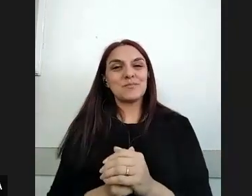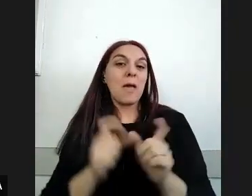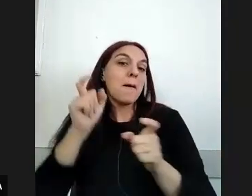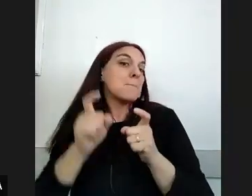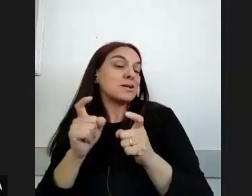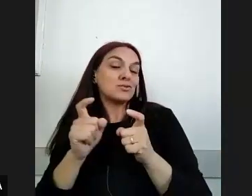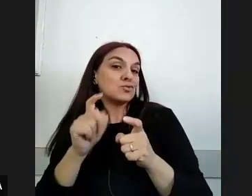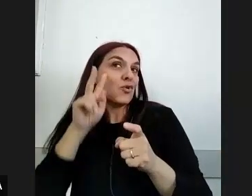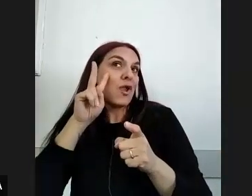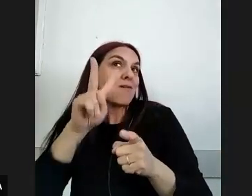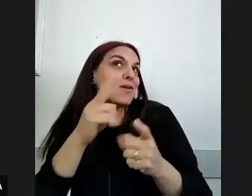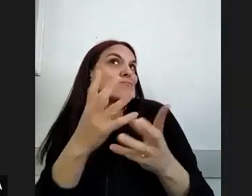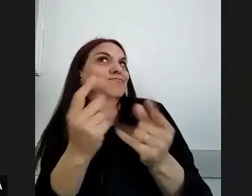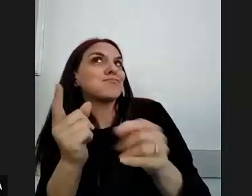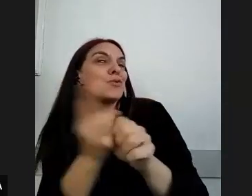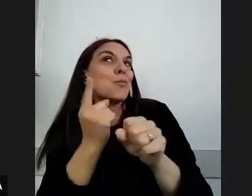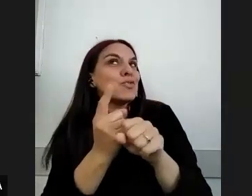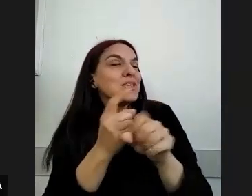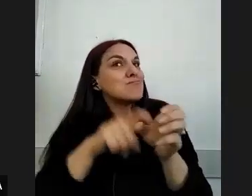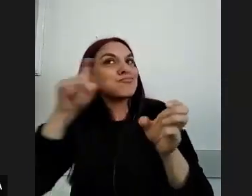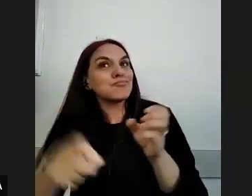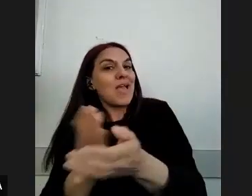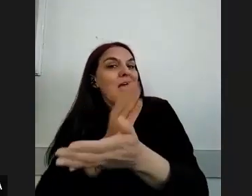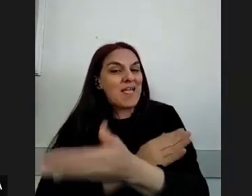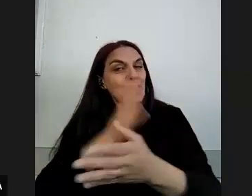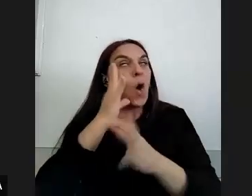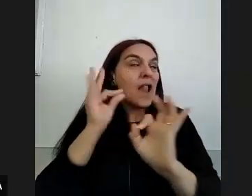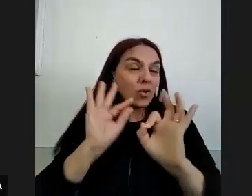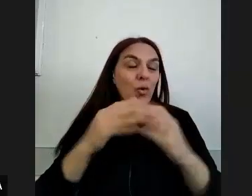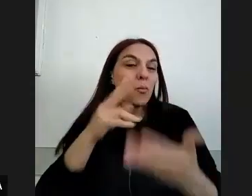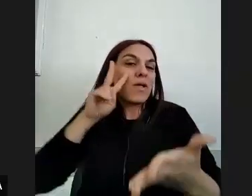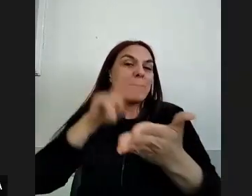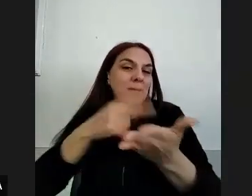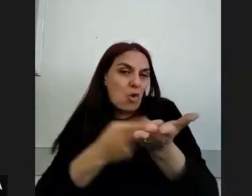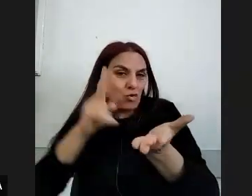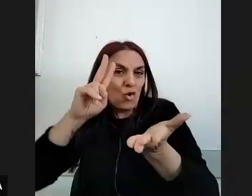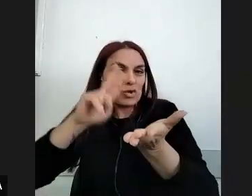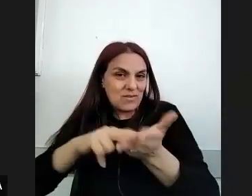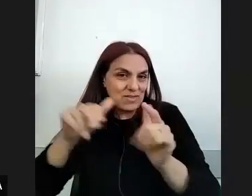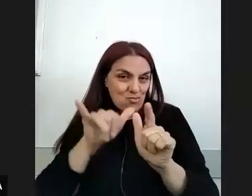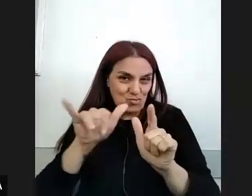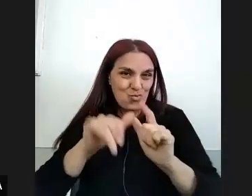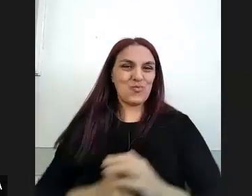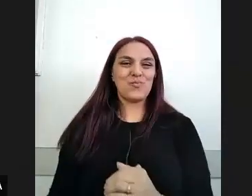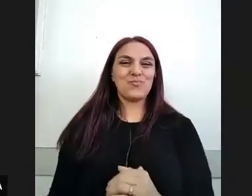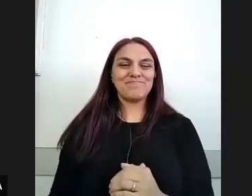terminar de verla se tuvieron que ir antes o lo que sea la puedan volver a visitar